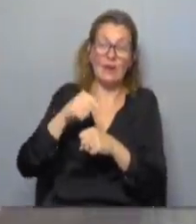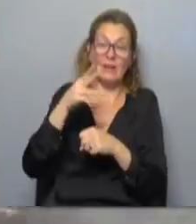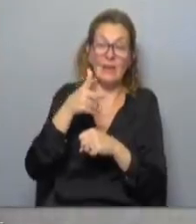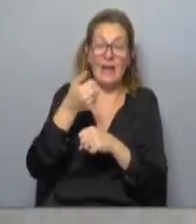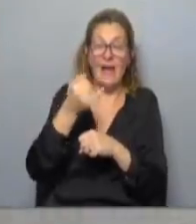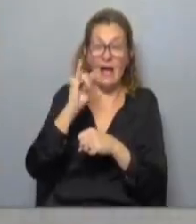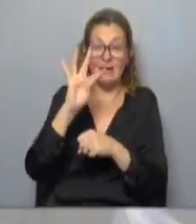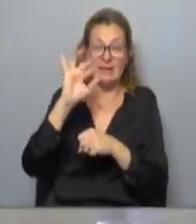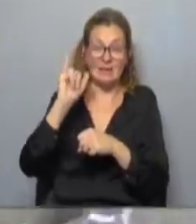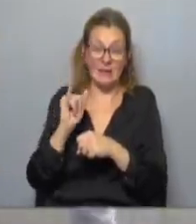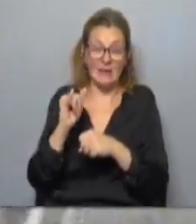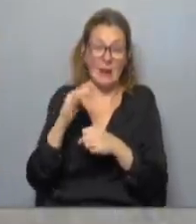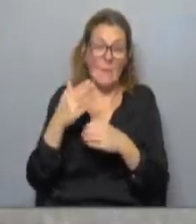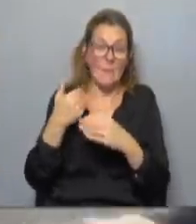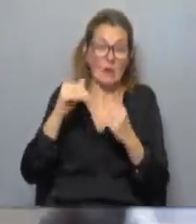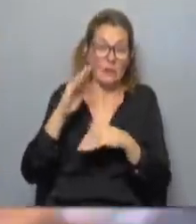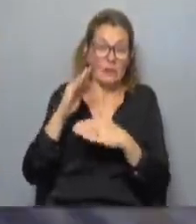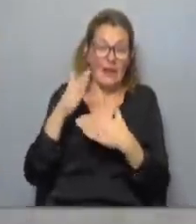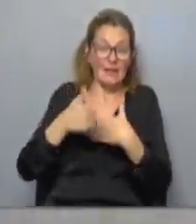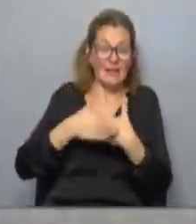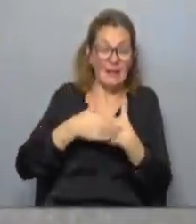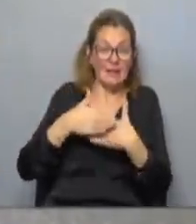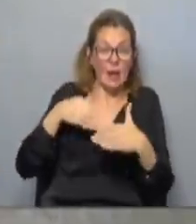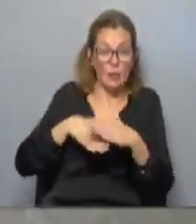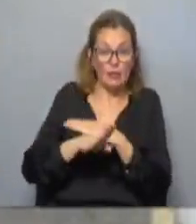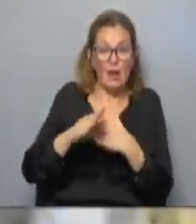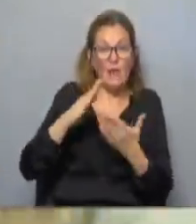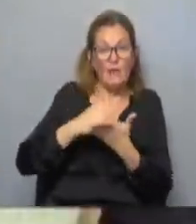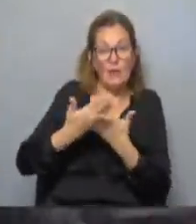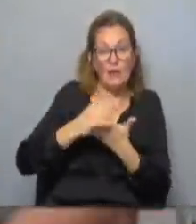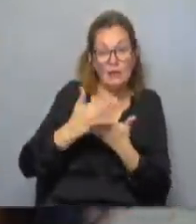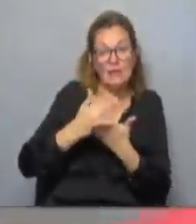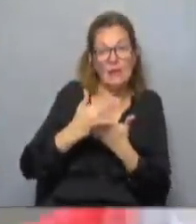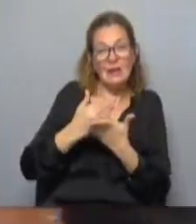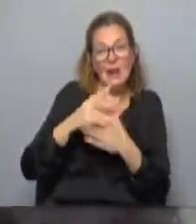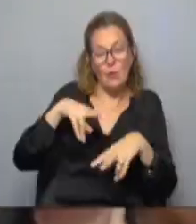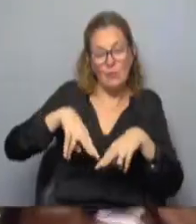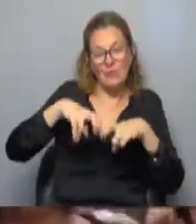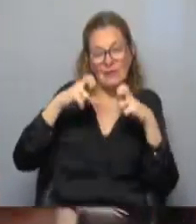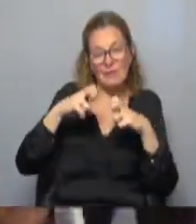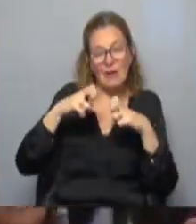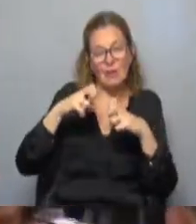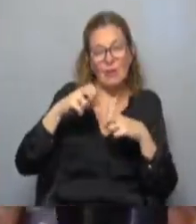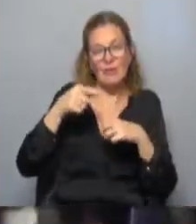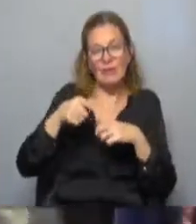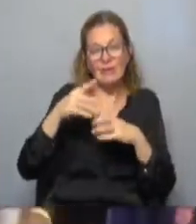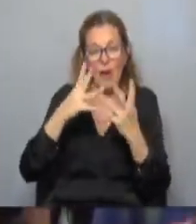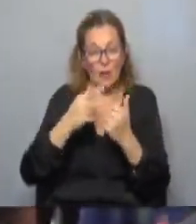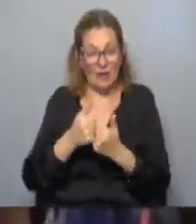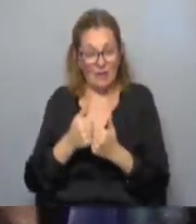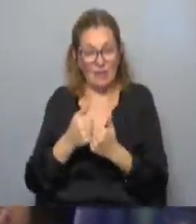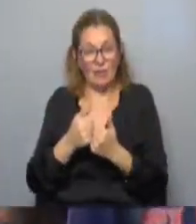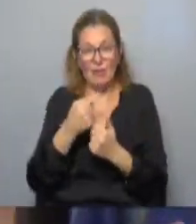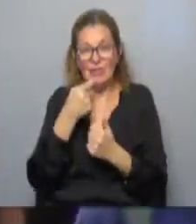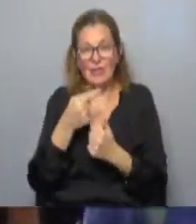mayoría cruzaron la frontera cerca de la ciudad de Tapachula al tiempo que Tyler Matias investigador para las Américas de dicha organización